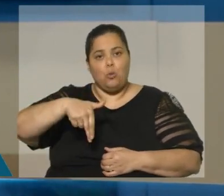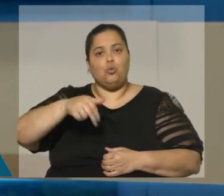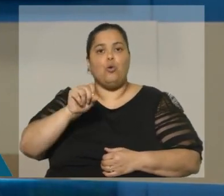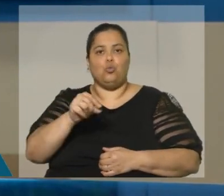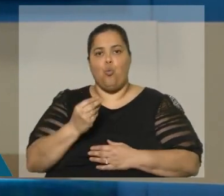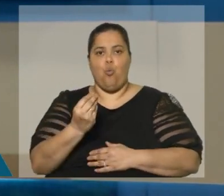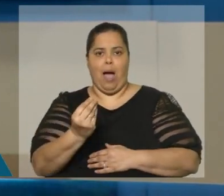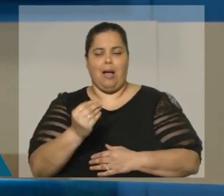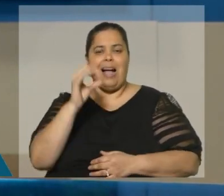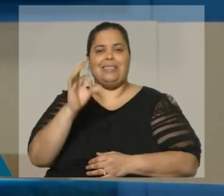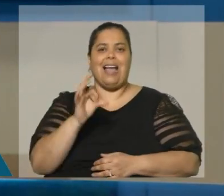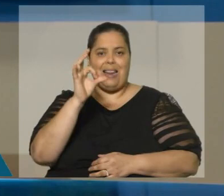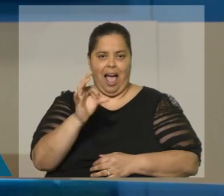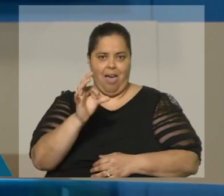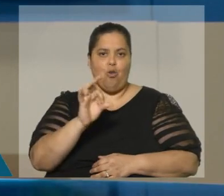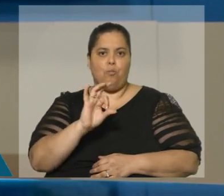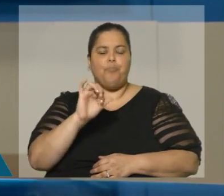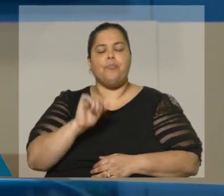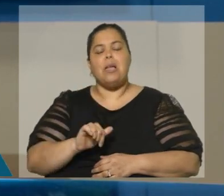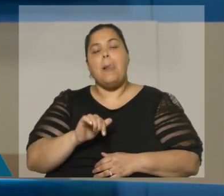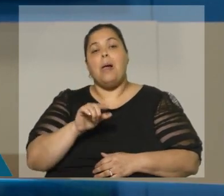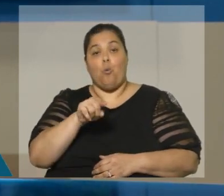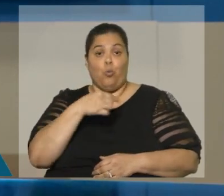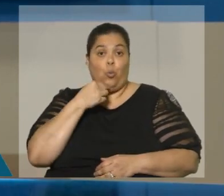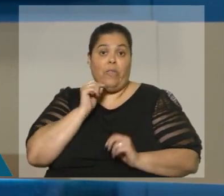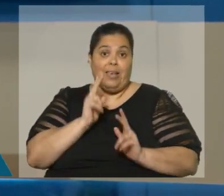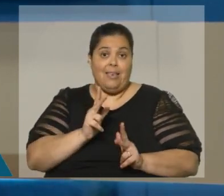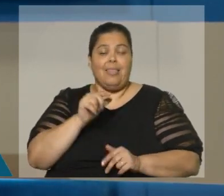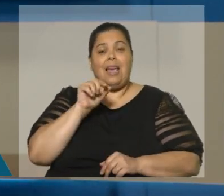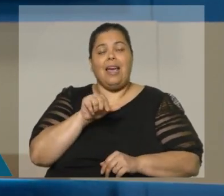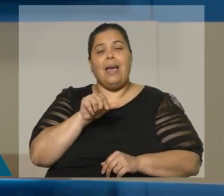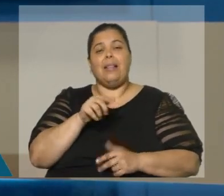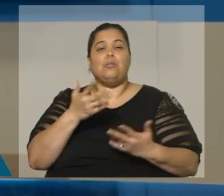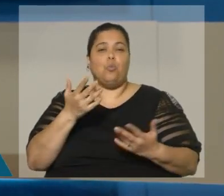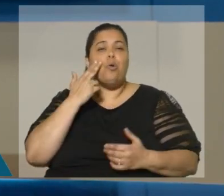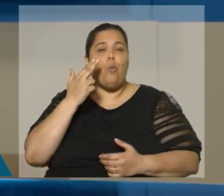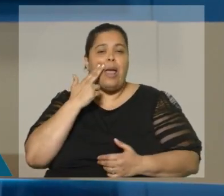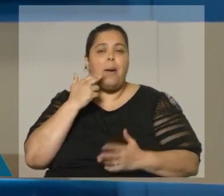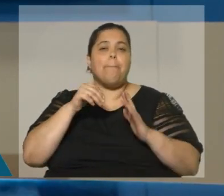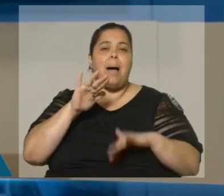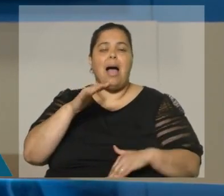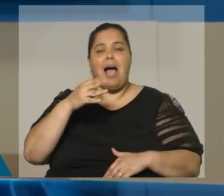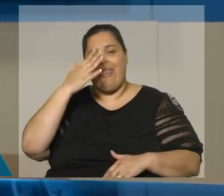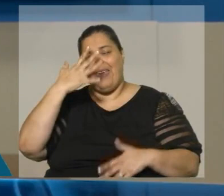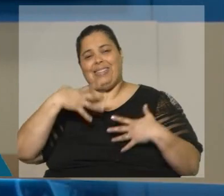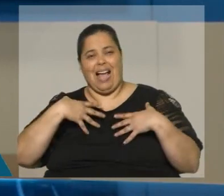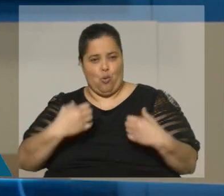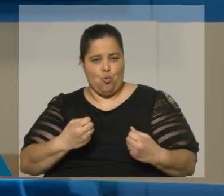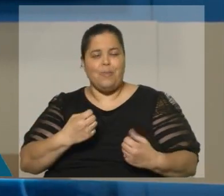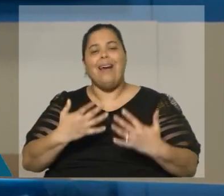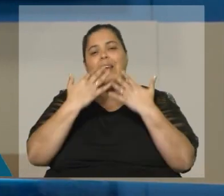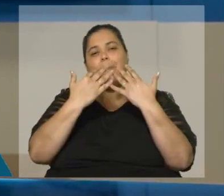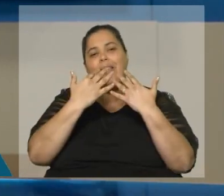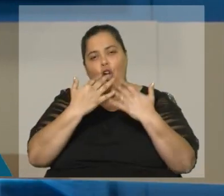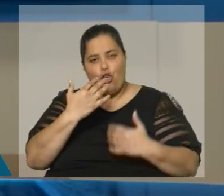su banca en el Senado. Como tú decías, un problema básicamente respiratorio lo ha tenido alejado,